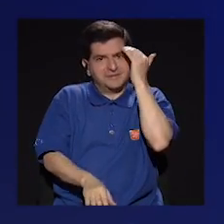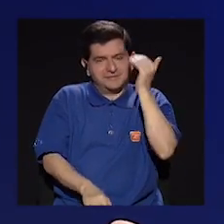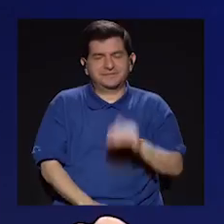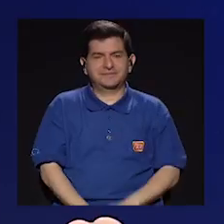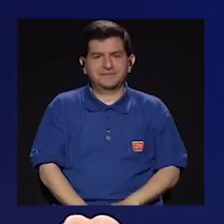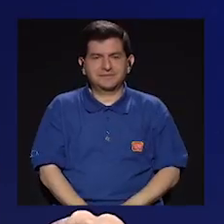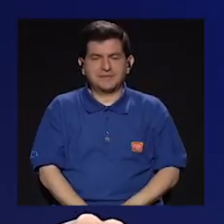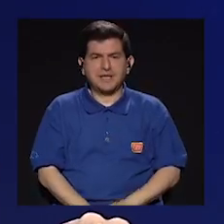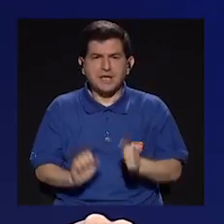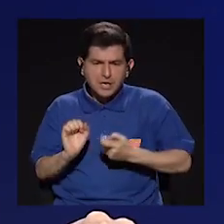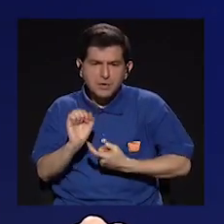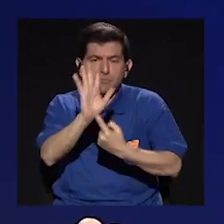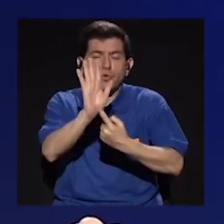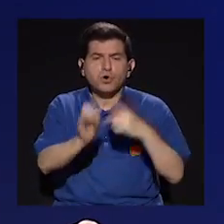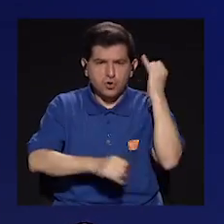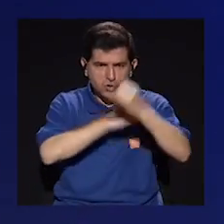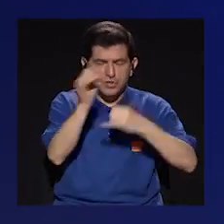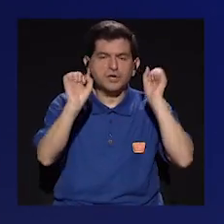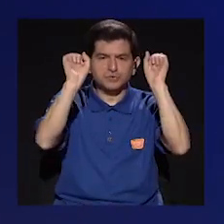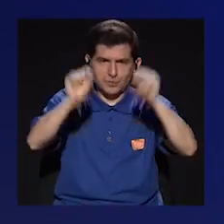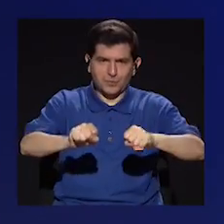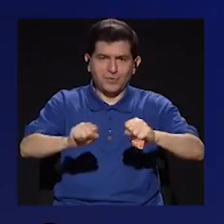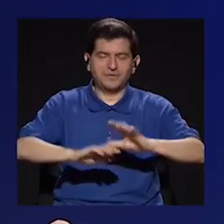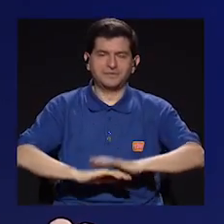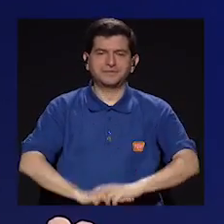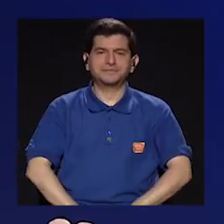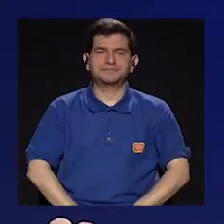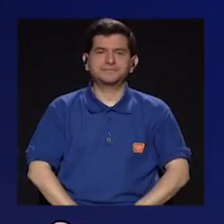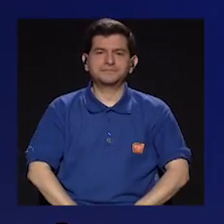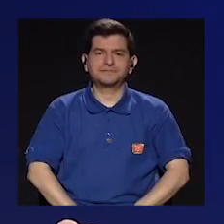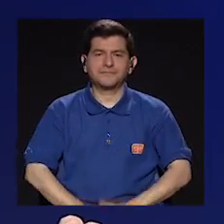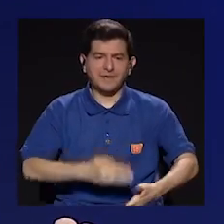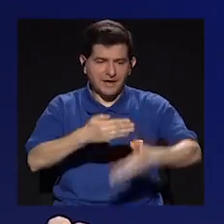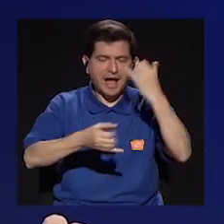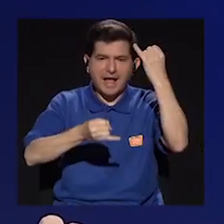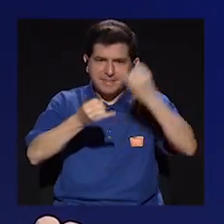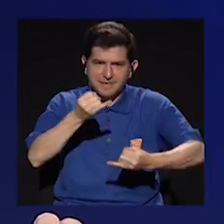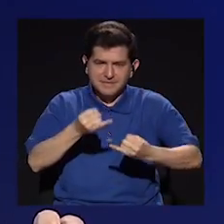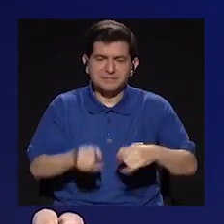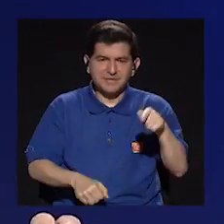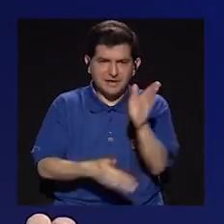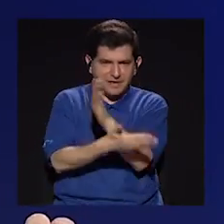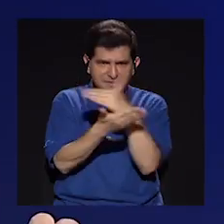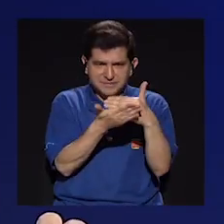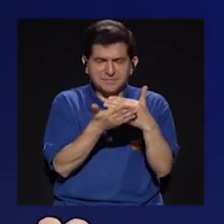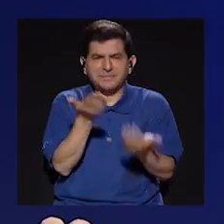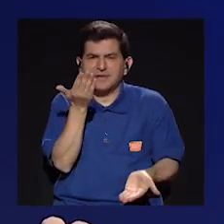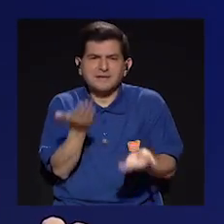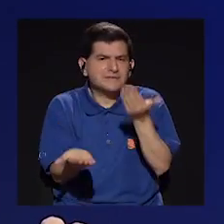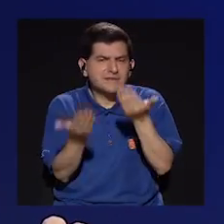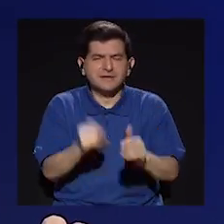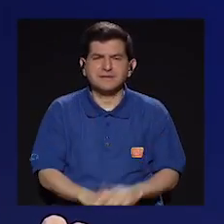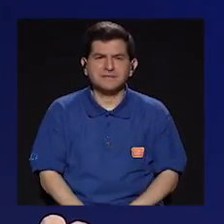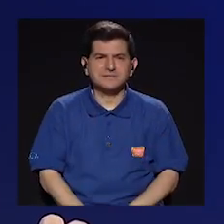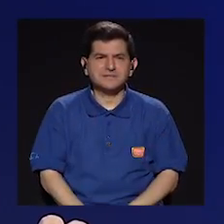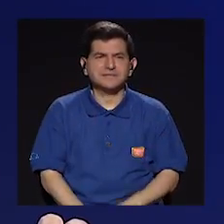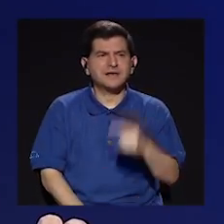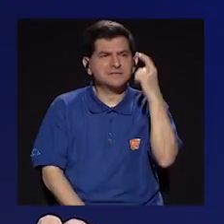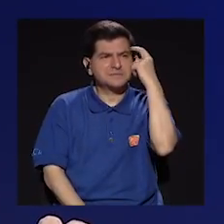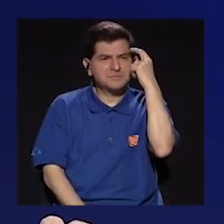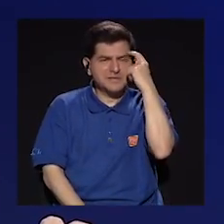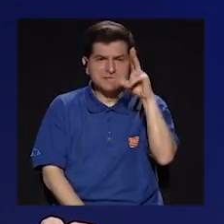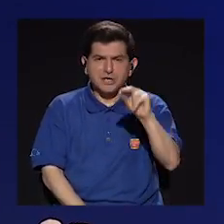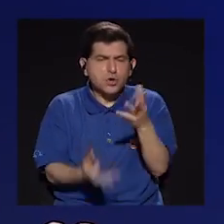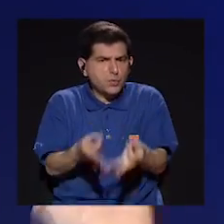Y además para darle una proyección internacional. Antes de terminar este bloque, tal vez algo que no sea, o podría